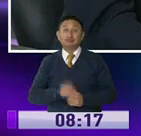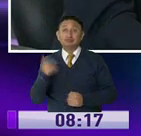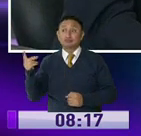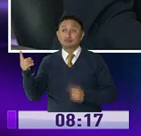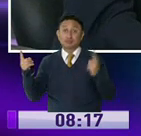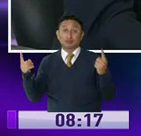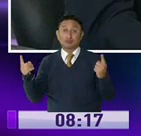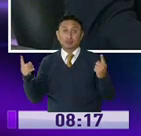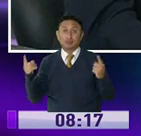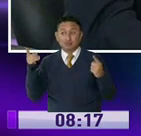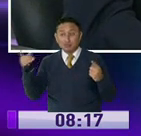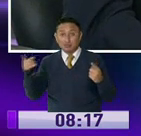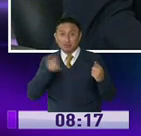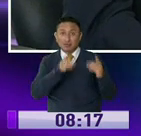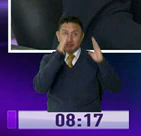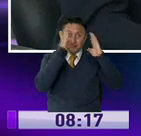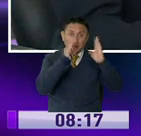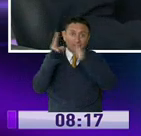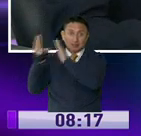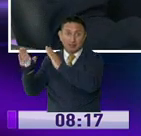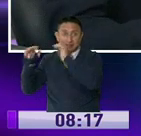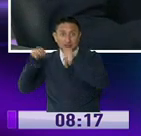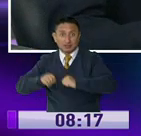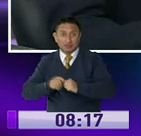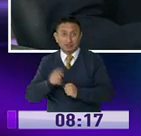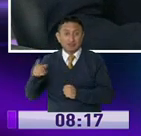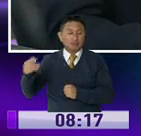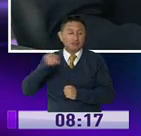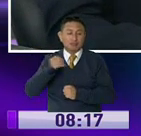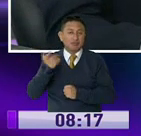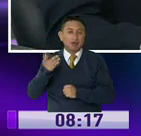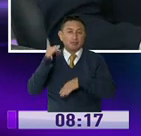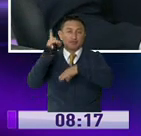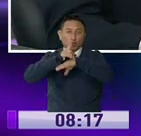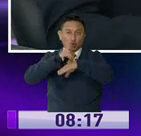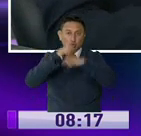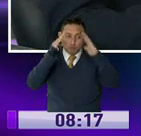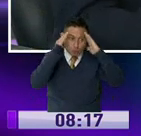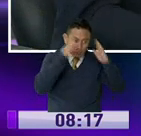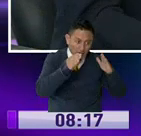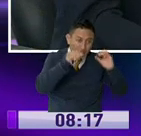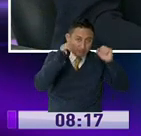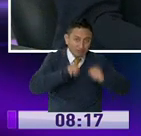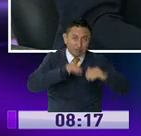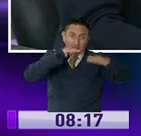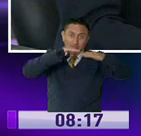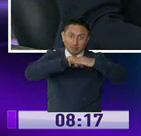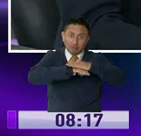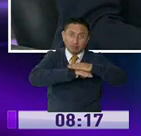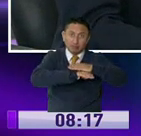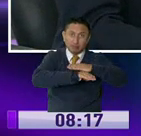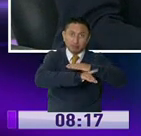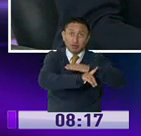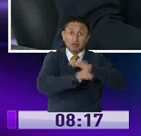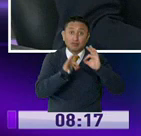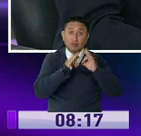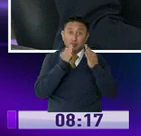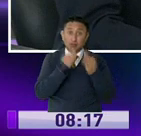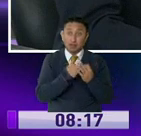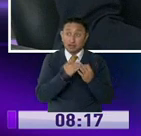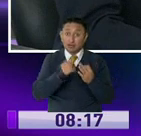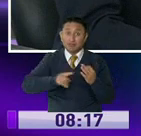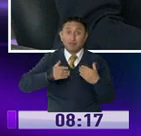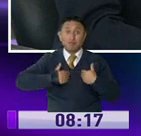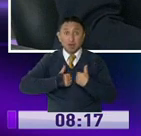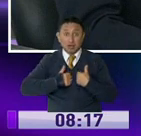espacios se les está brindando la atención adecuada, donde tienen atención médica. Pueden ingresar incluso con su familia, que son los